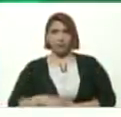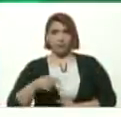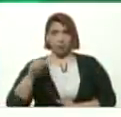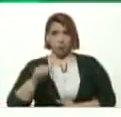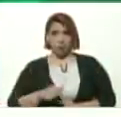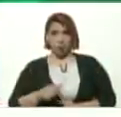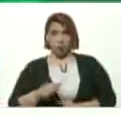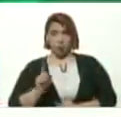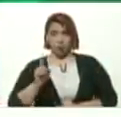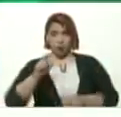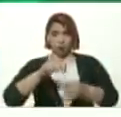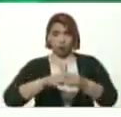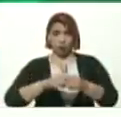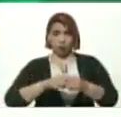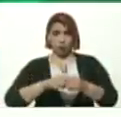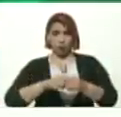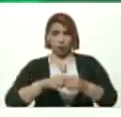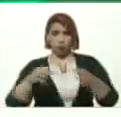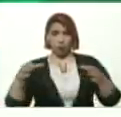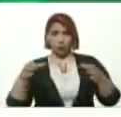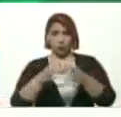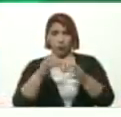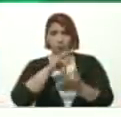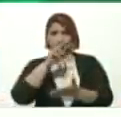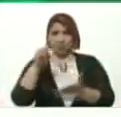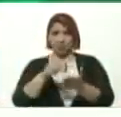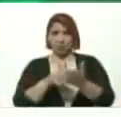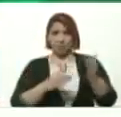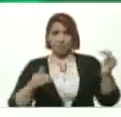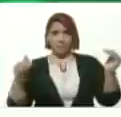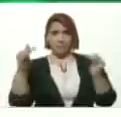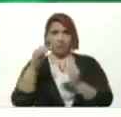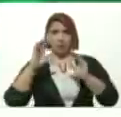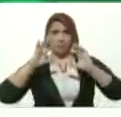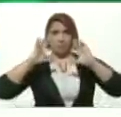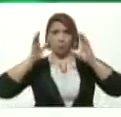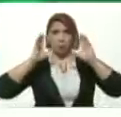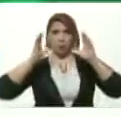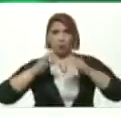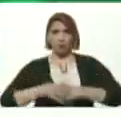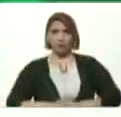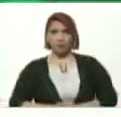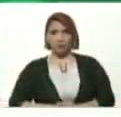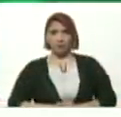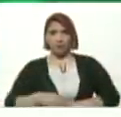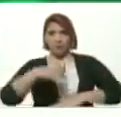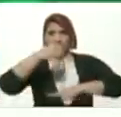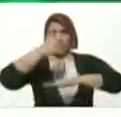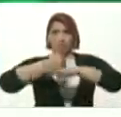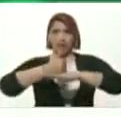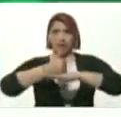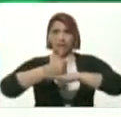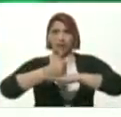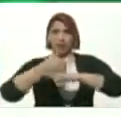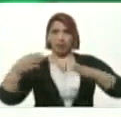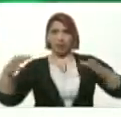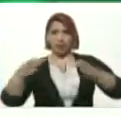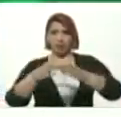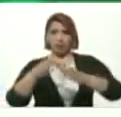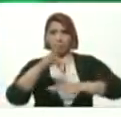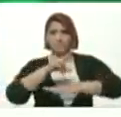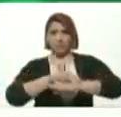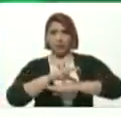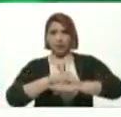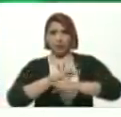Pertenece A la selección Nacional Máster De voleibol Fue jefa De la delegación Médica En los